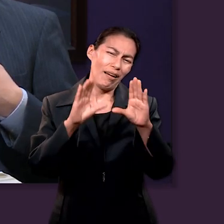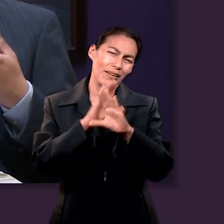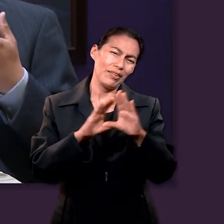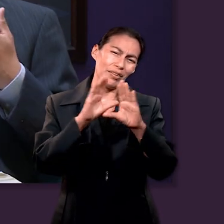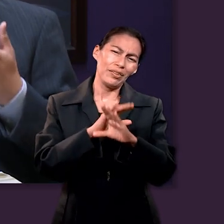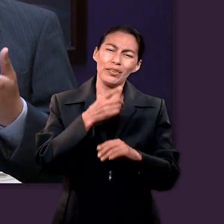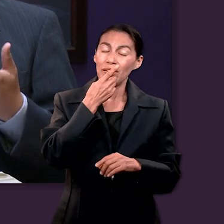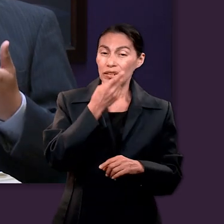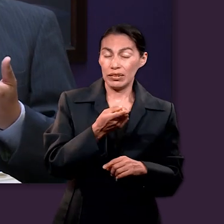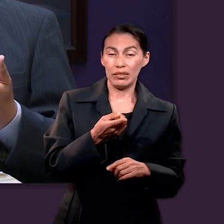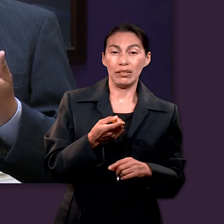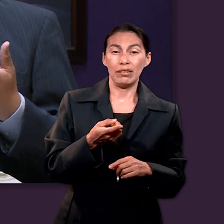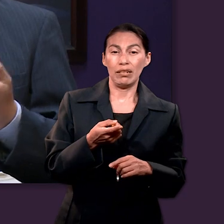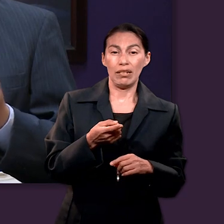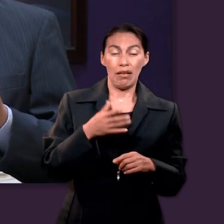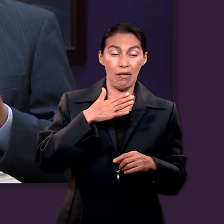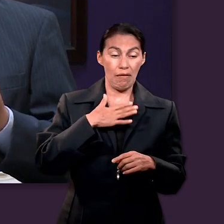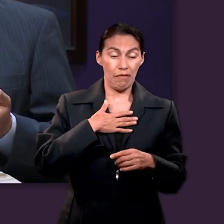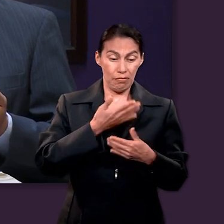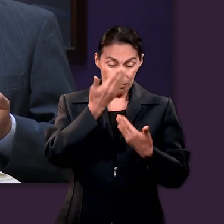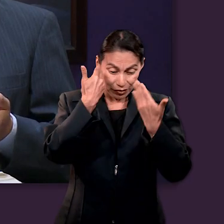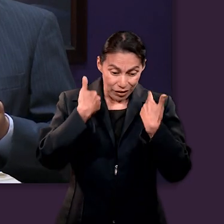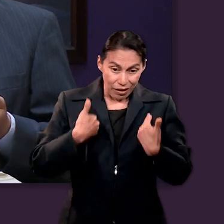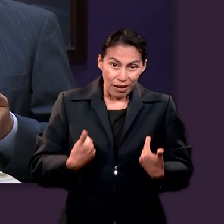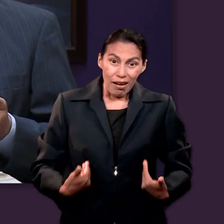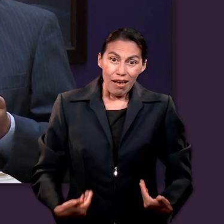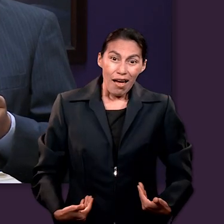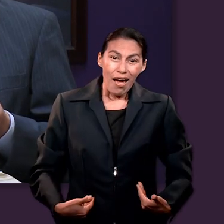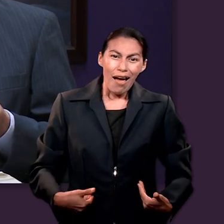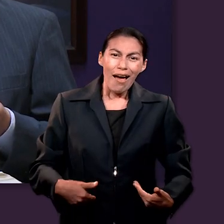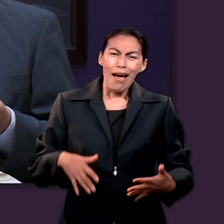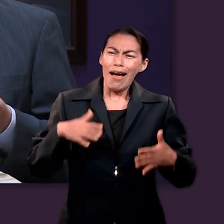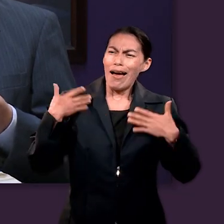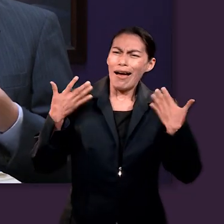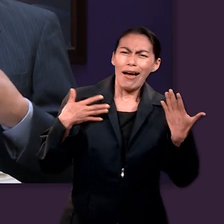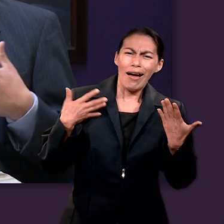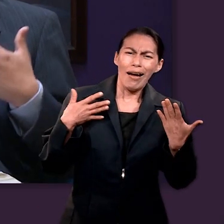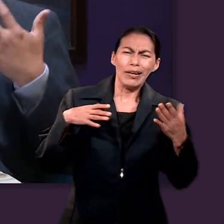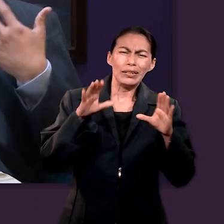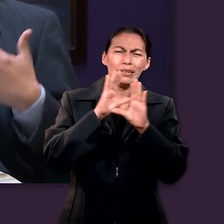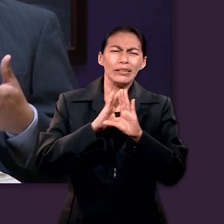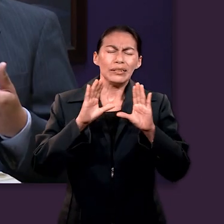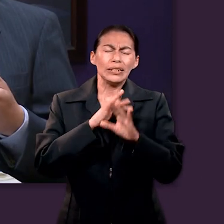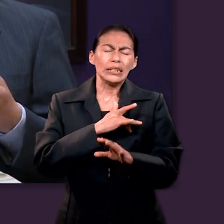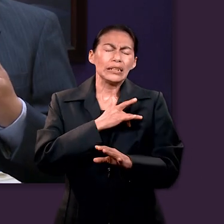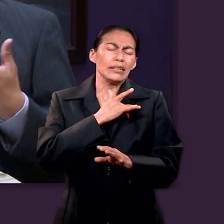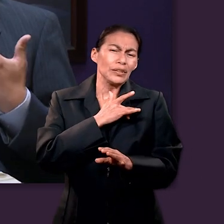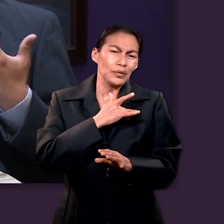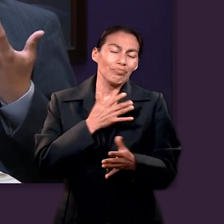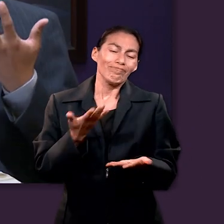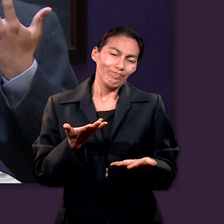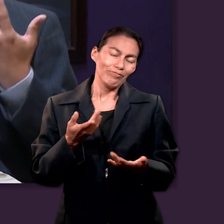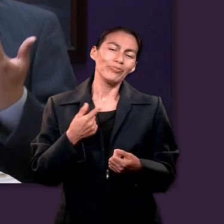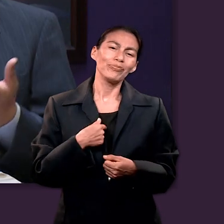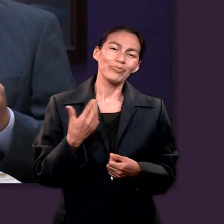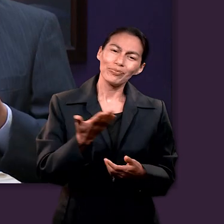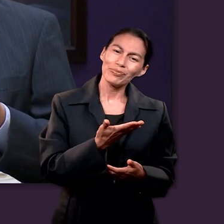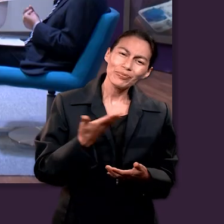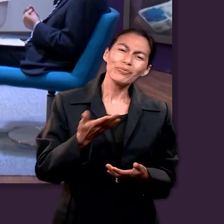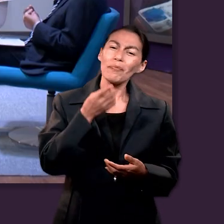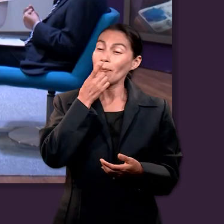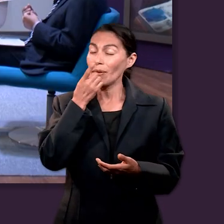En mi alma suena un cantar, dice, un canto, ¿no? Es decir, en todo mi ser, con mis